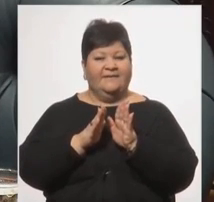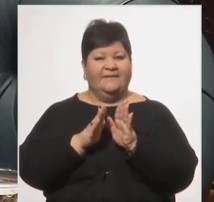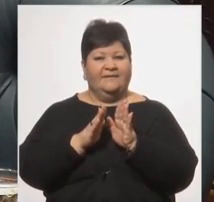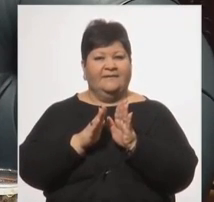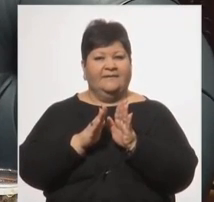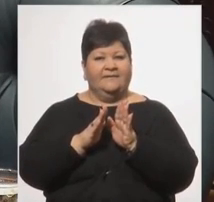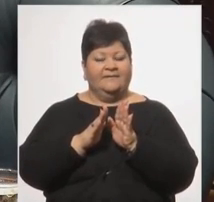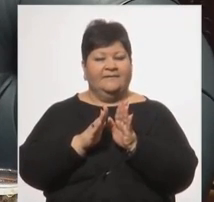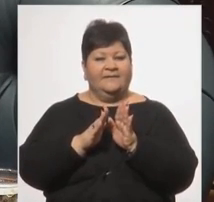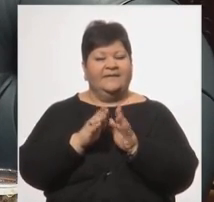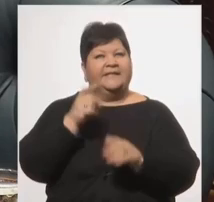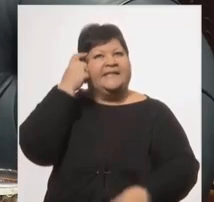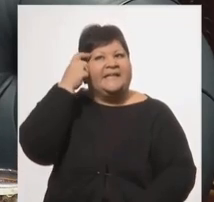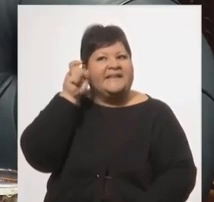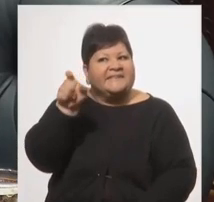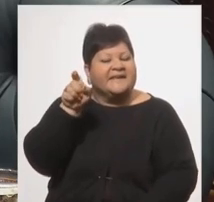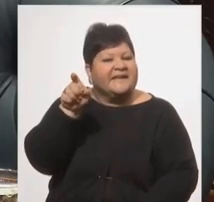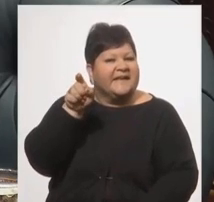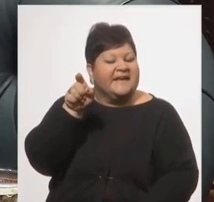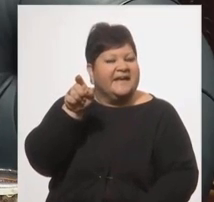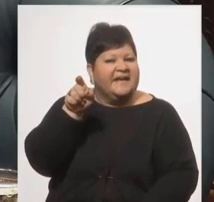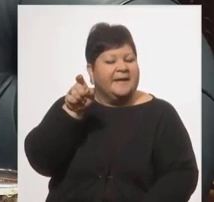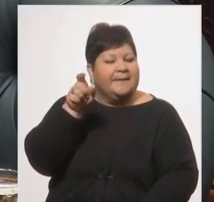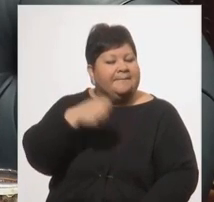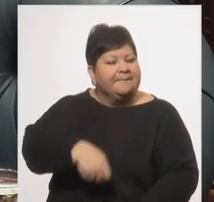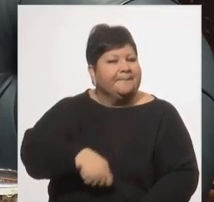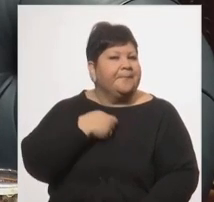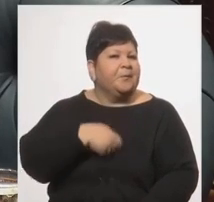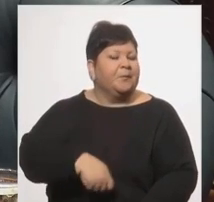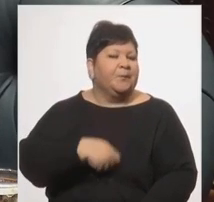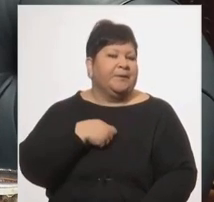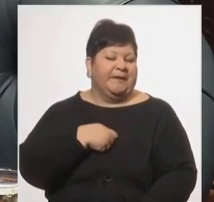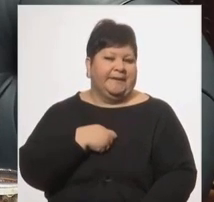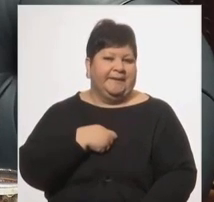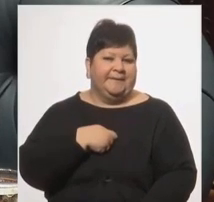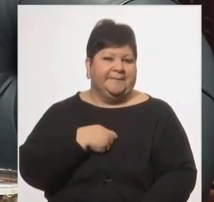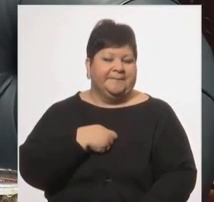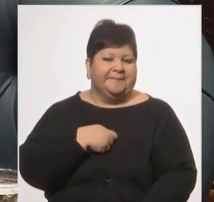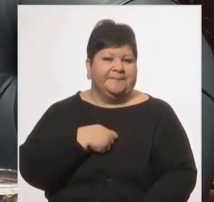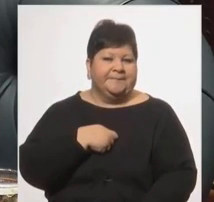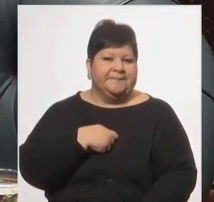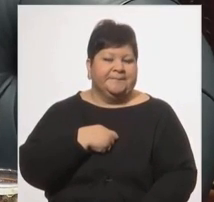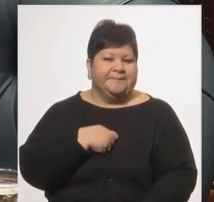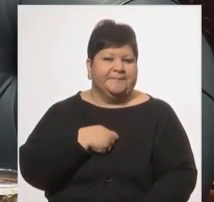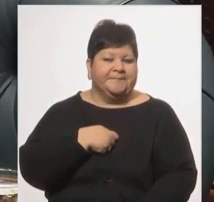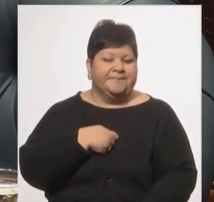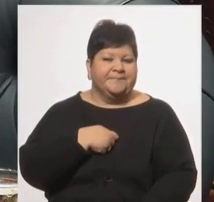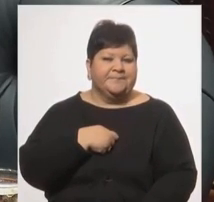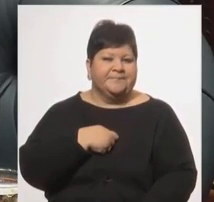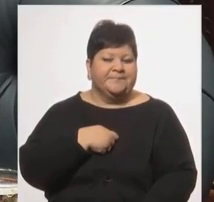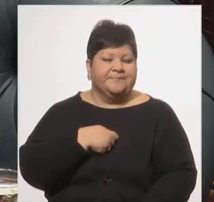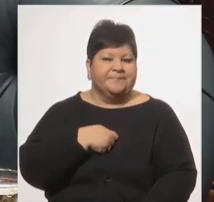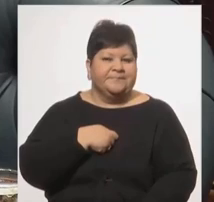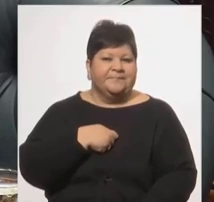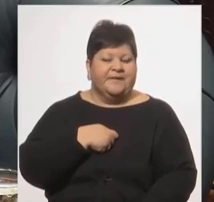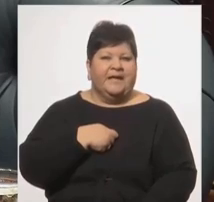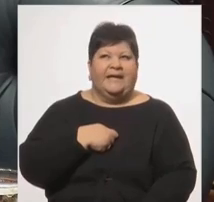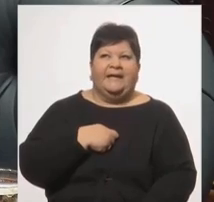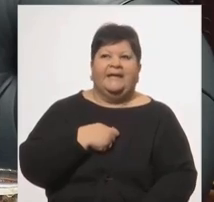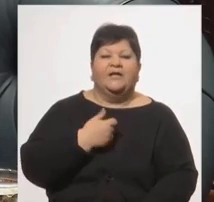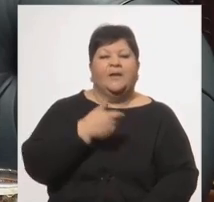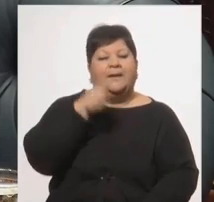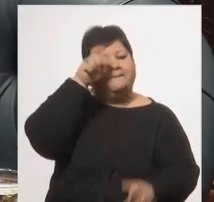En su ideario uno se encuentra emparentado con quienes plantaron